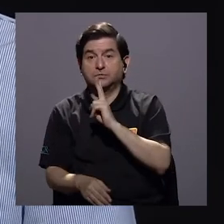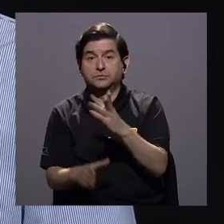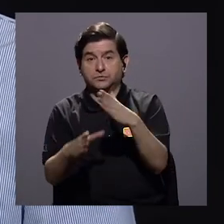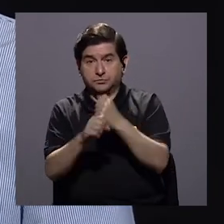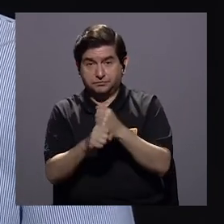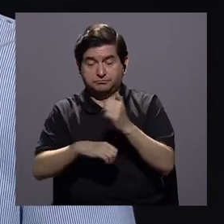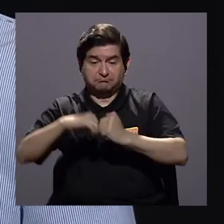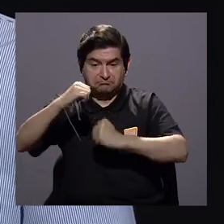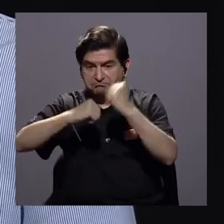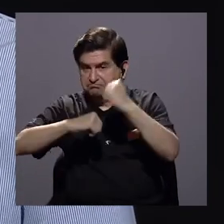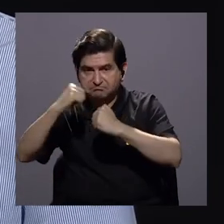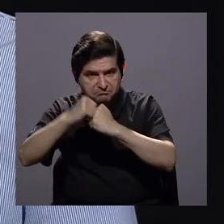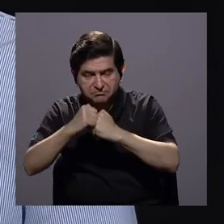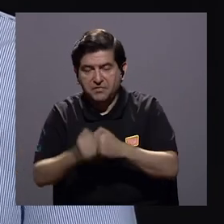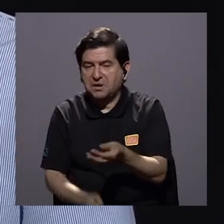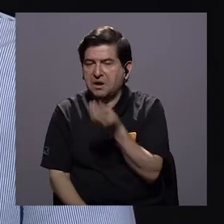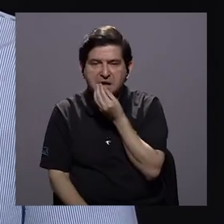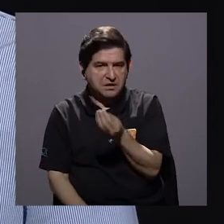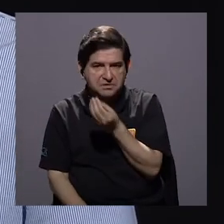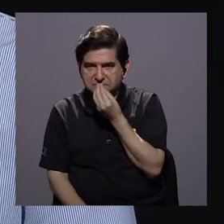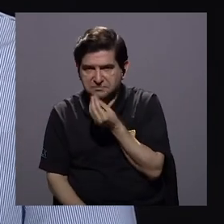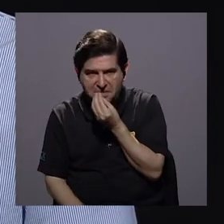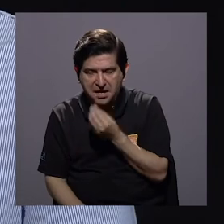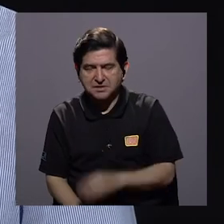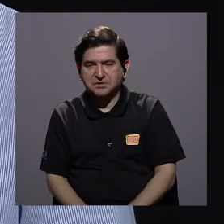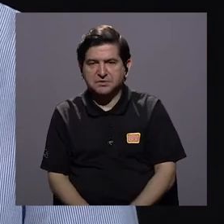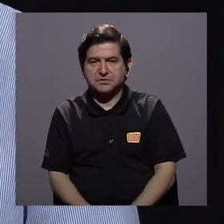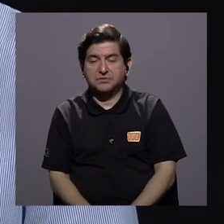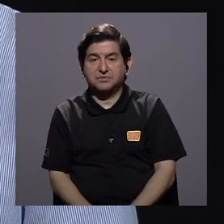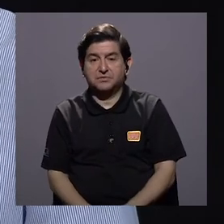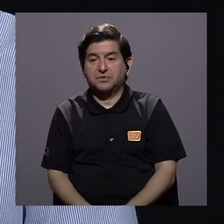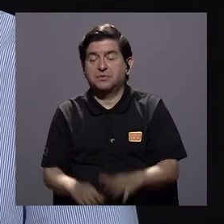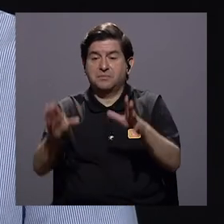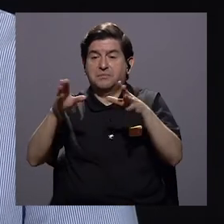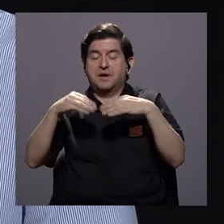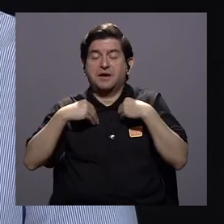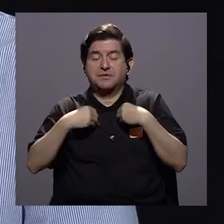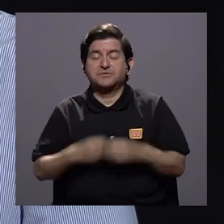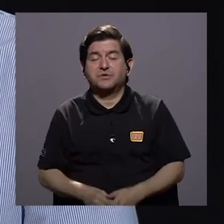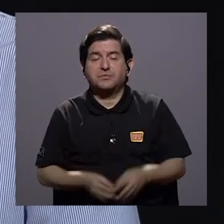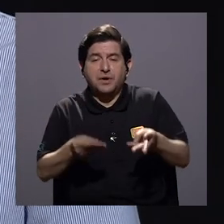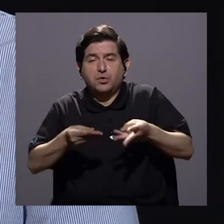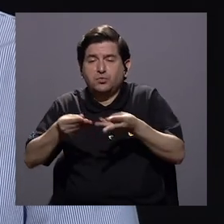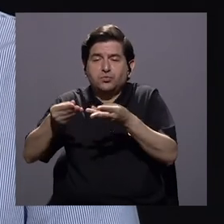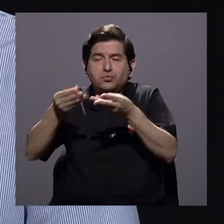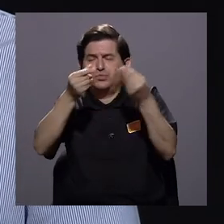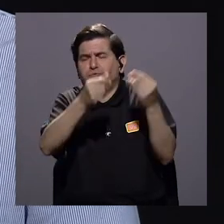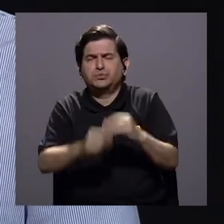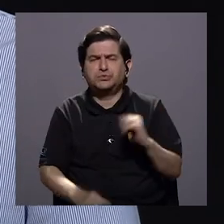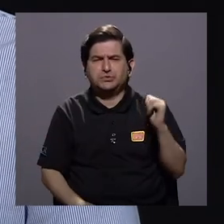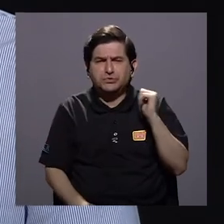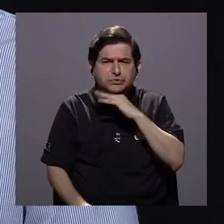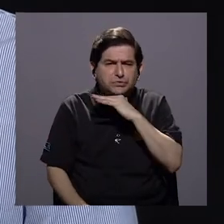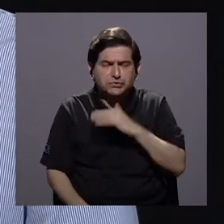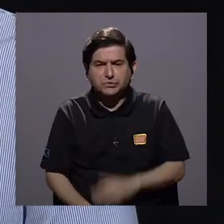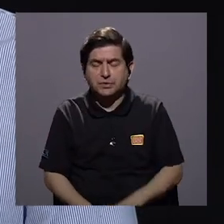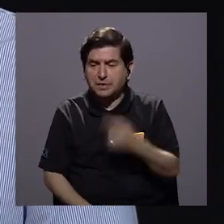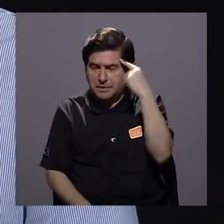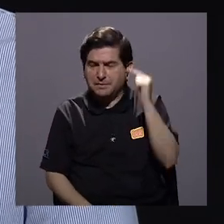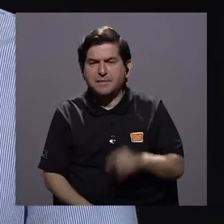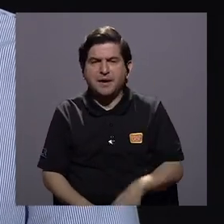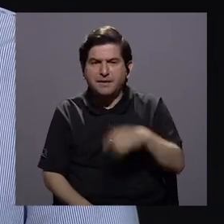real que hacemos para infraestructura para alimentación para absorber nuestras emisiones contaminantes para